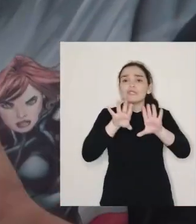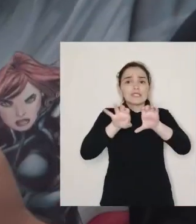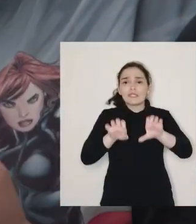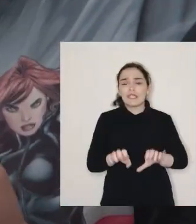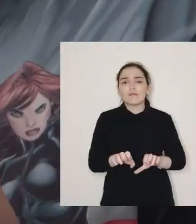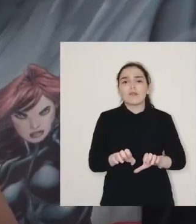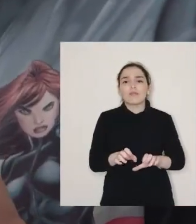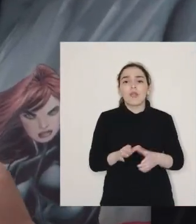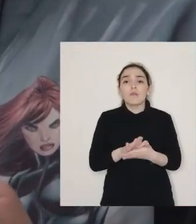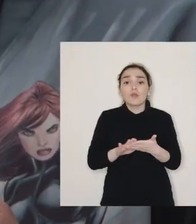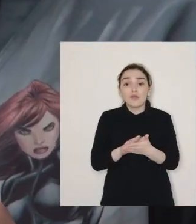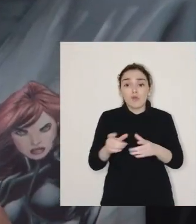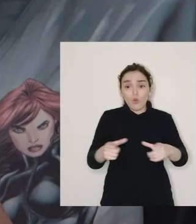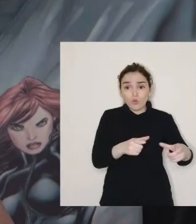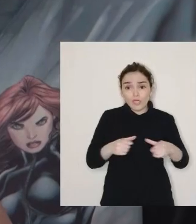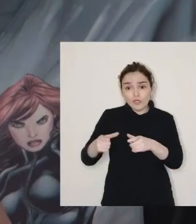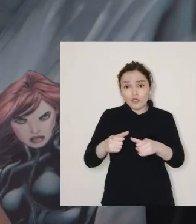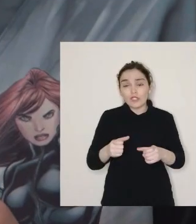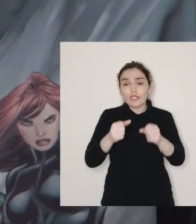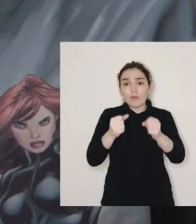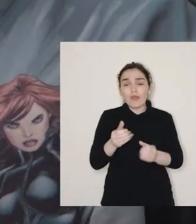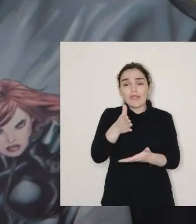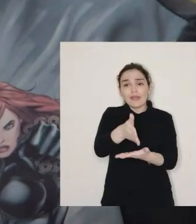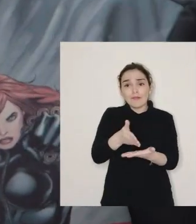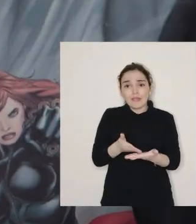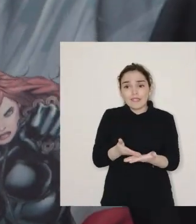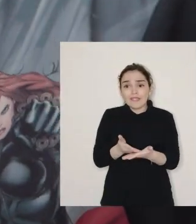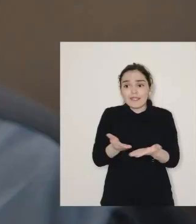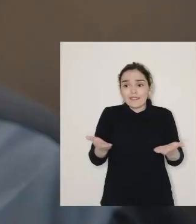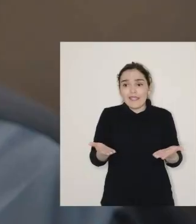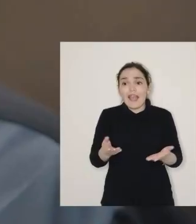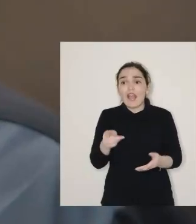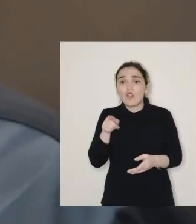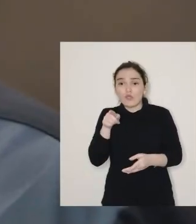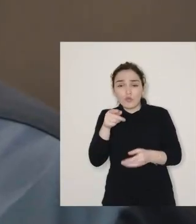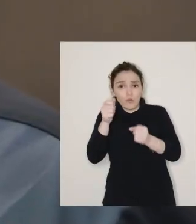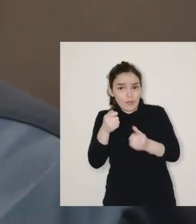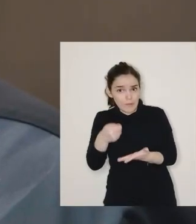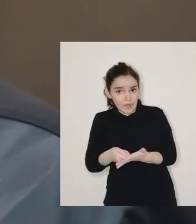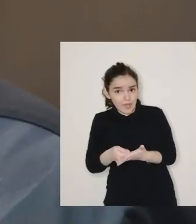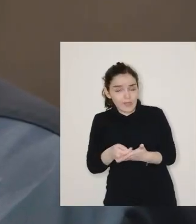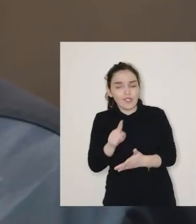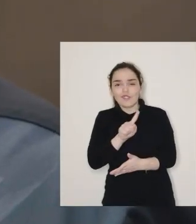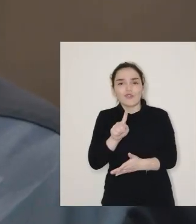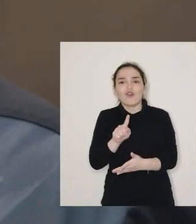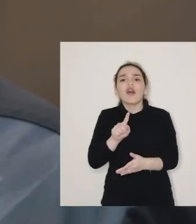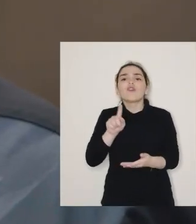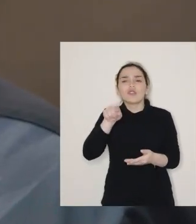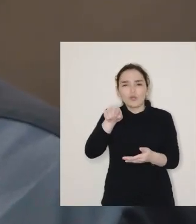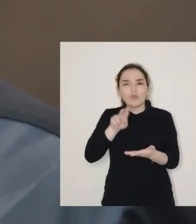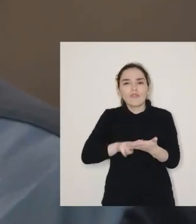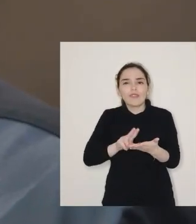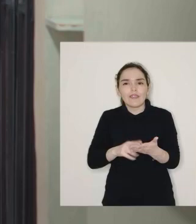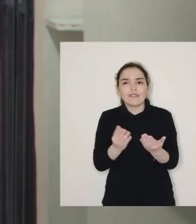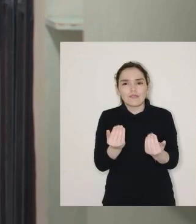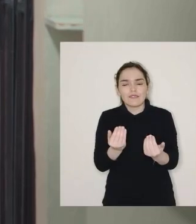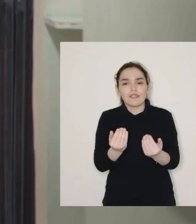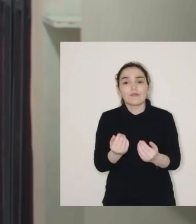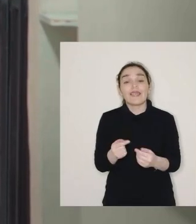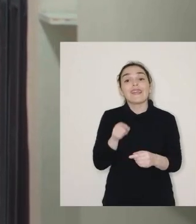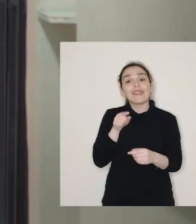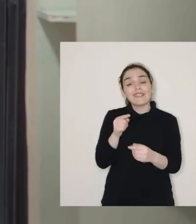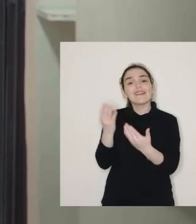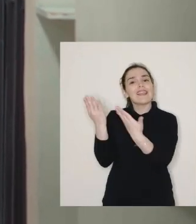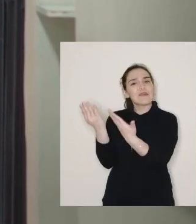repartirse no de acuerdo a lo que tú puedas comprar, sino que a lo que tú realmente necesitas. Esa es la esperanza que nos ofrece la nueva constitución.